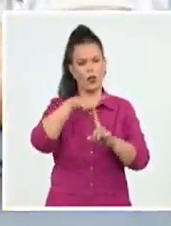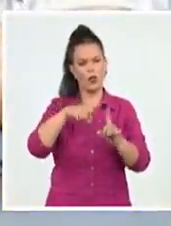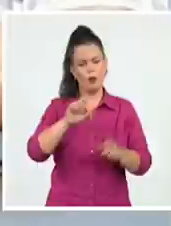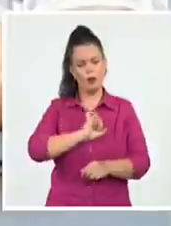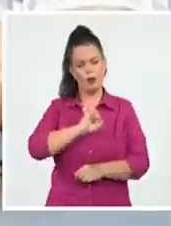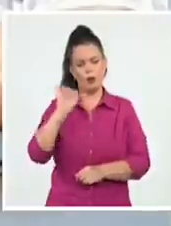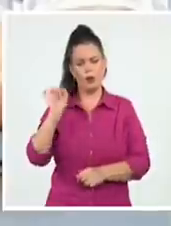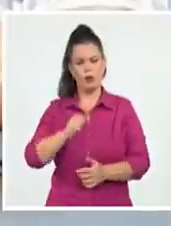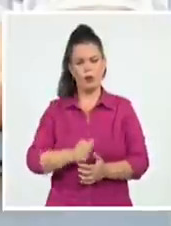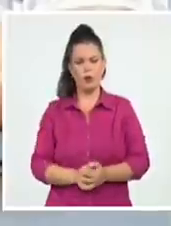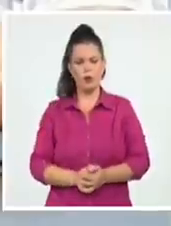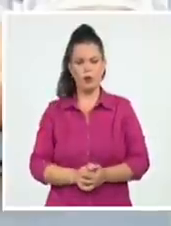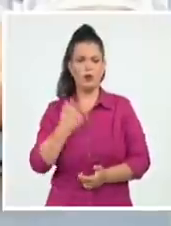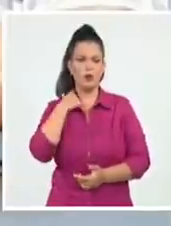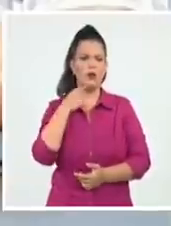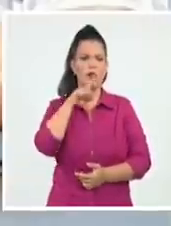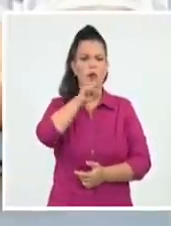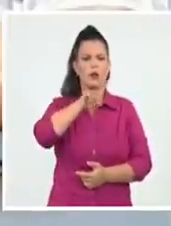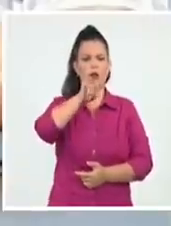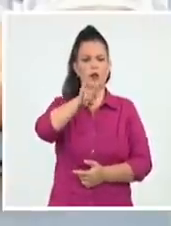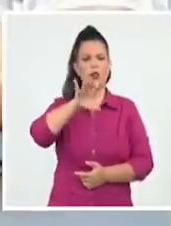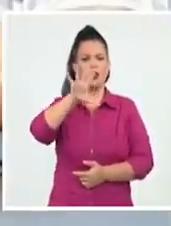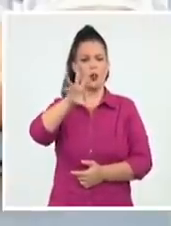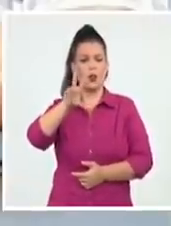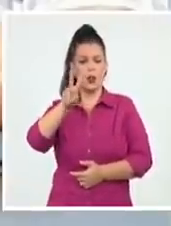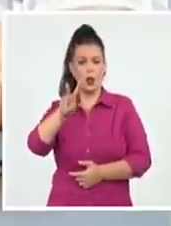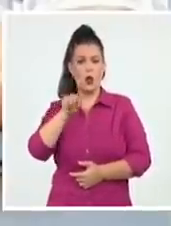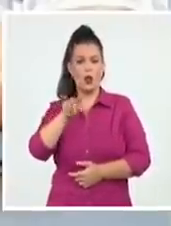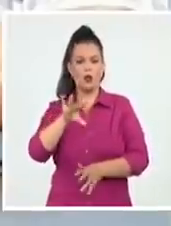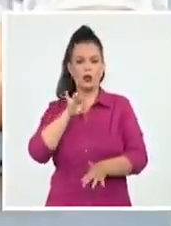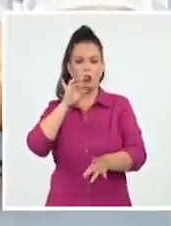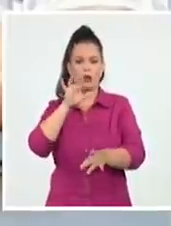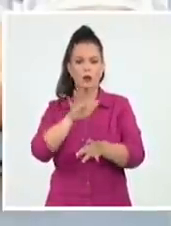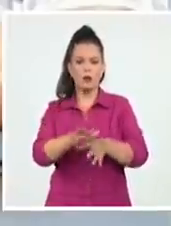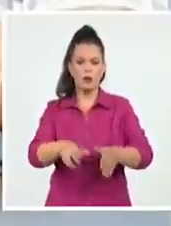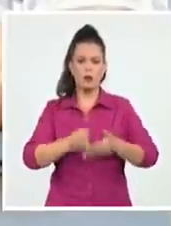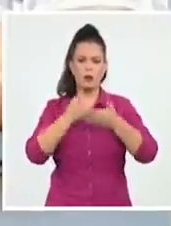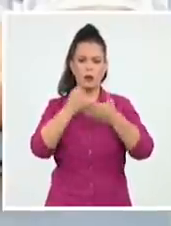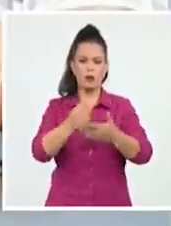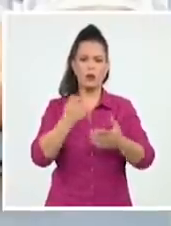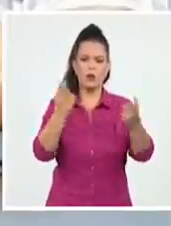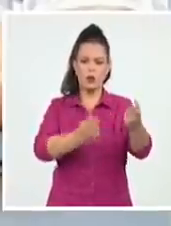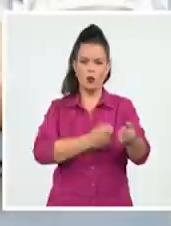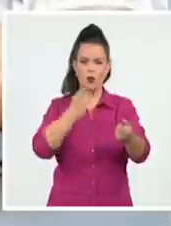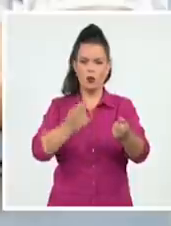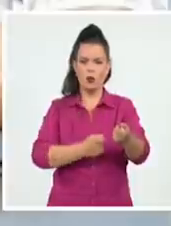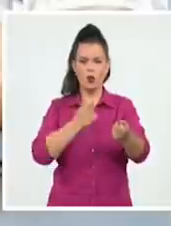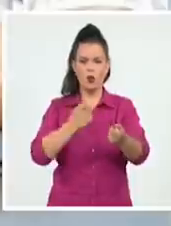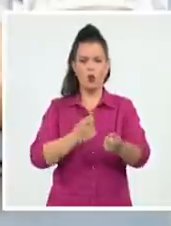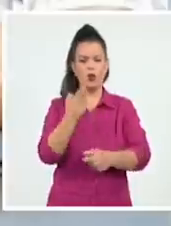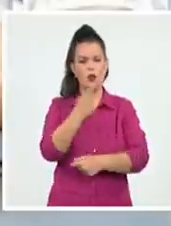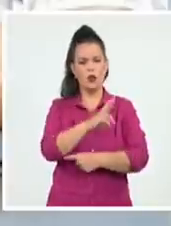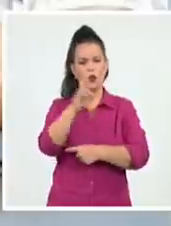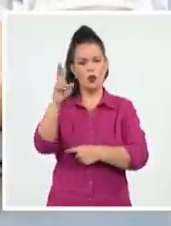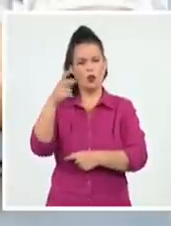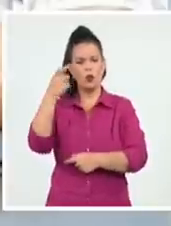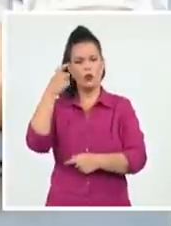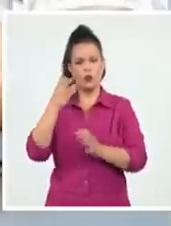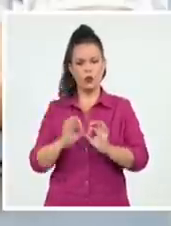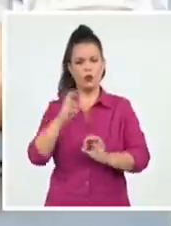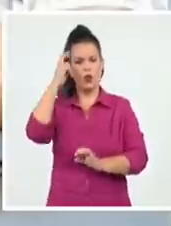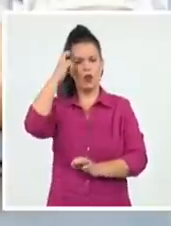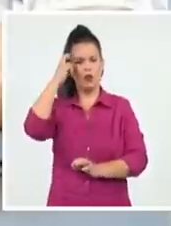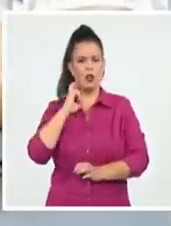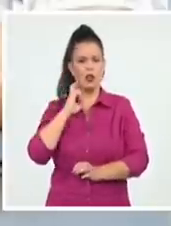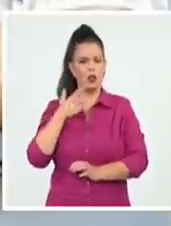1952 se incorporó a las actividades revolucionarias contra la tiranía batistiana. Formó parte de la célula del